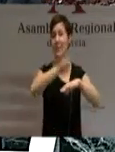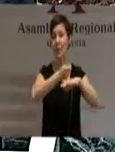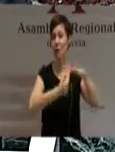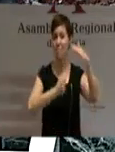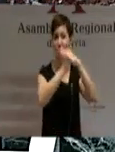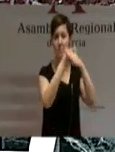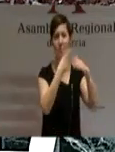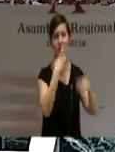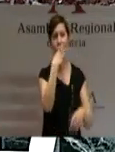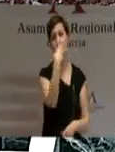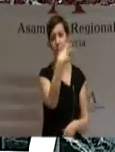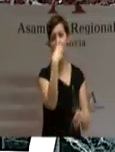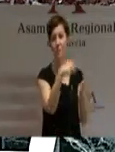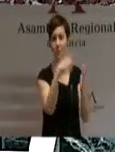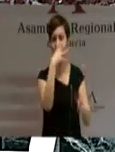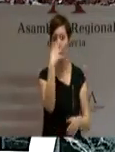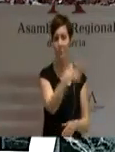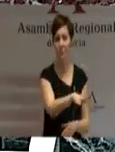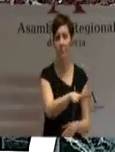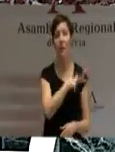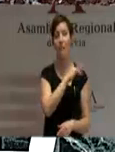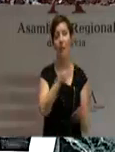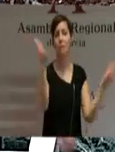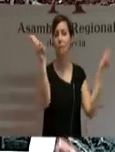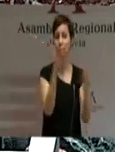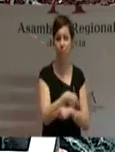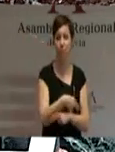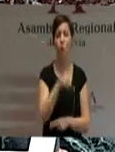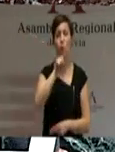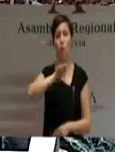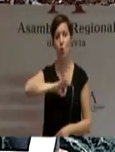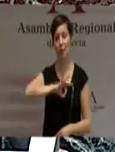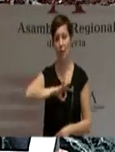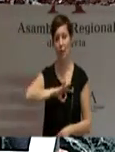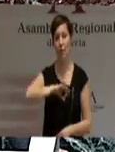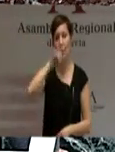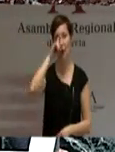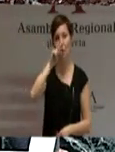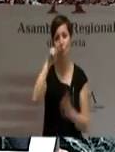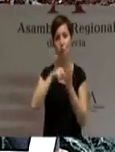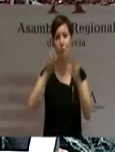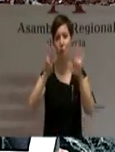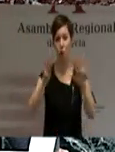consiguiendo por resolución judicial su objetivo, la derogó el 1 de enero del año 2008,